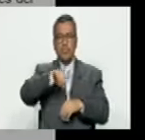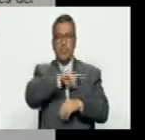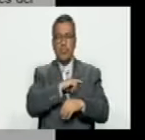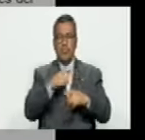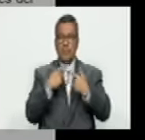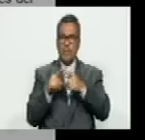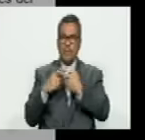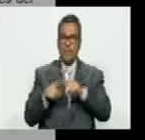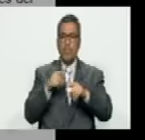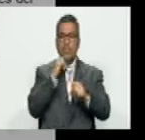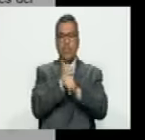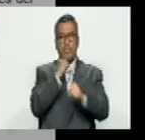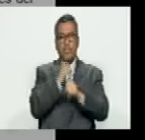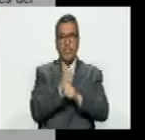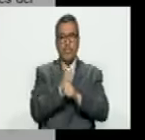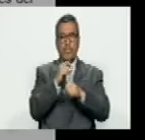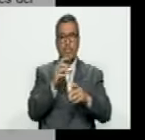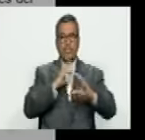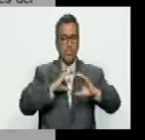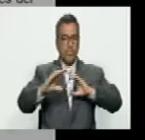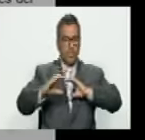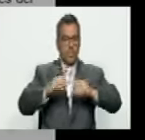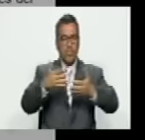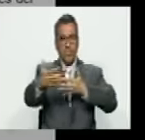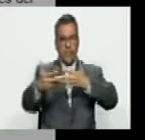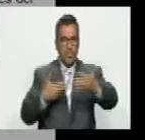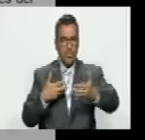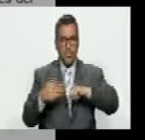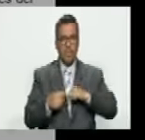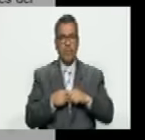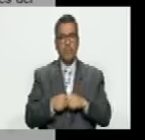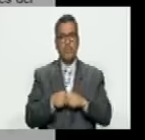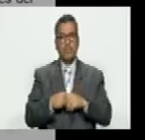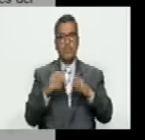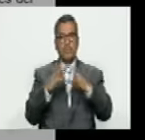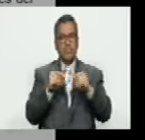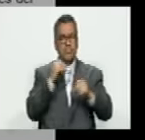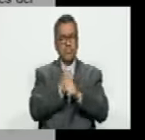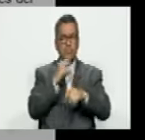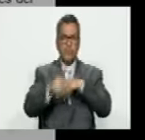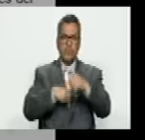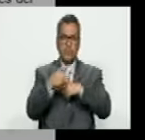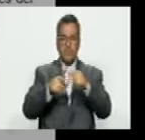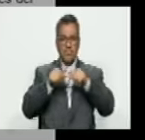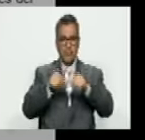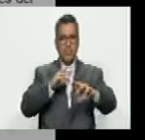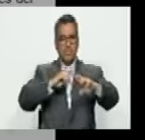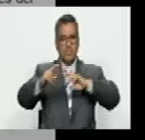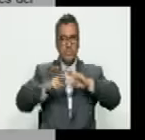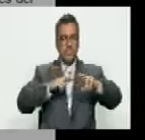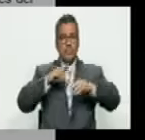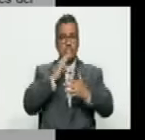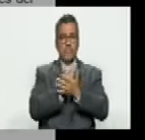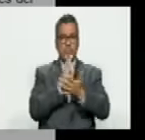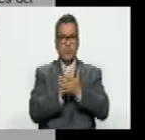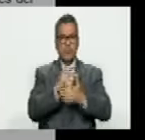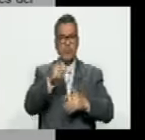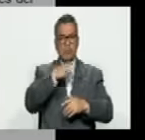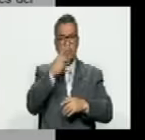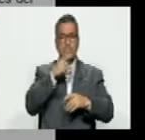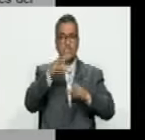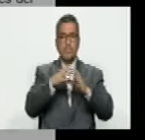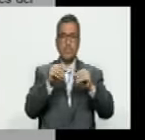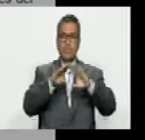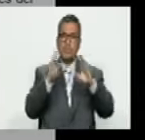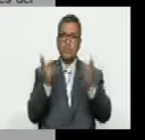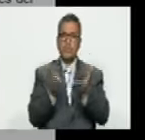distintos porque nosotros trabajamos cuerpo a cuerpo cercano con los actores del desarrollo para mantener relaciones permanentes con los partidos políticos del